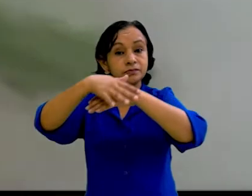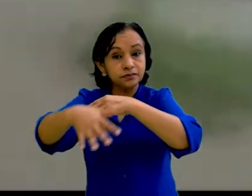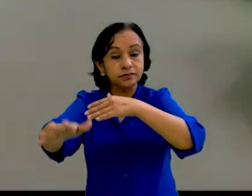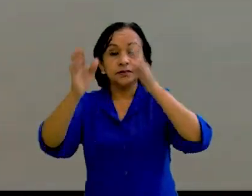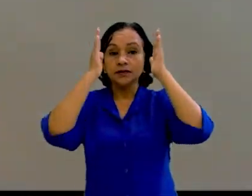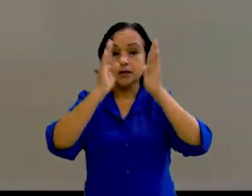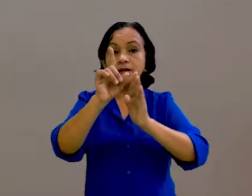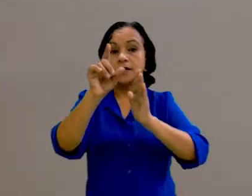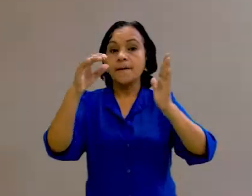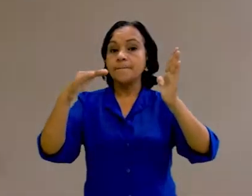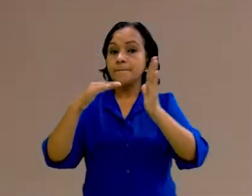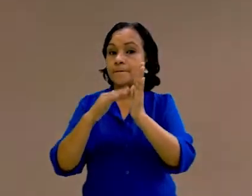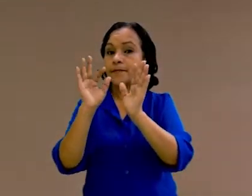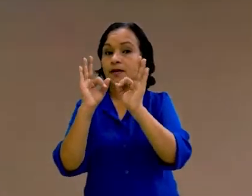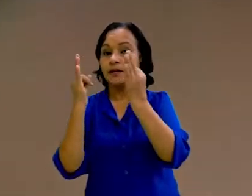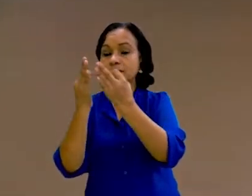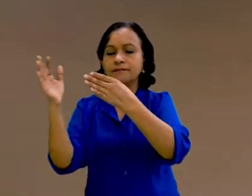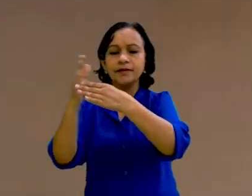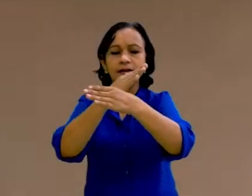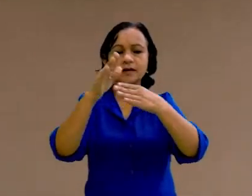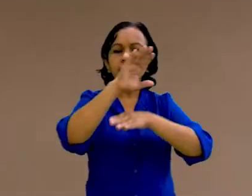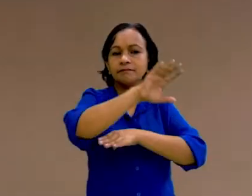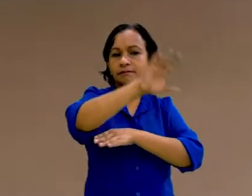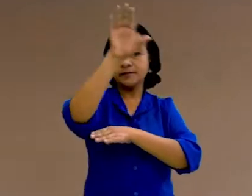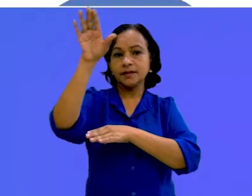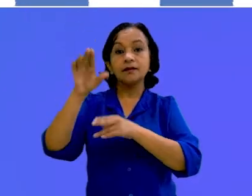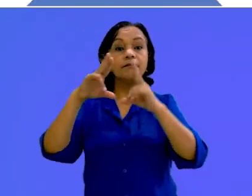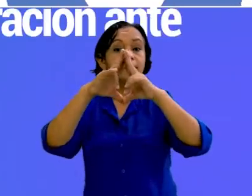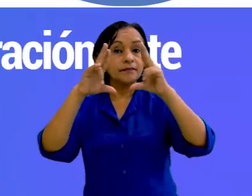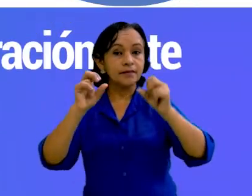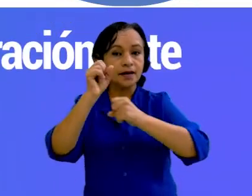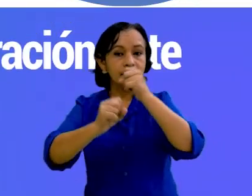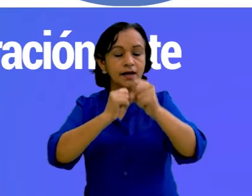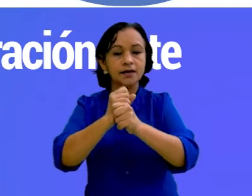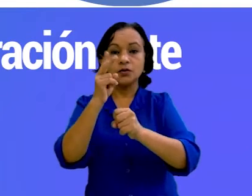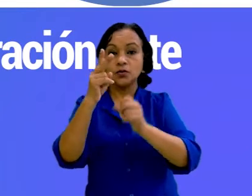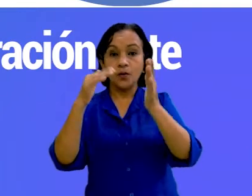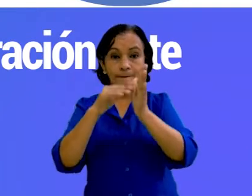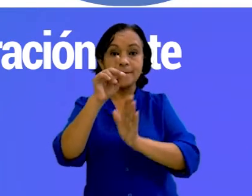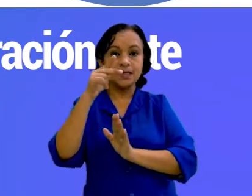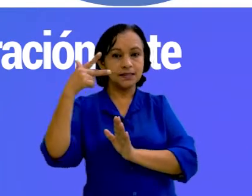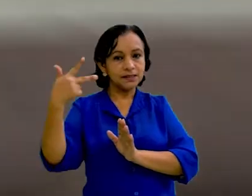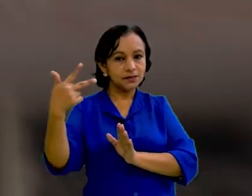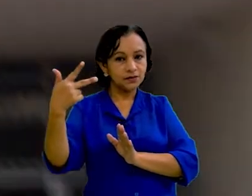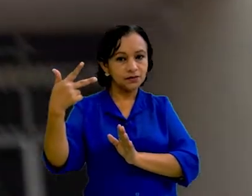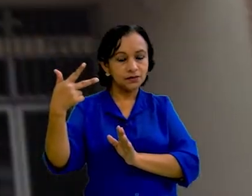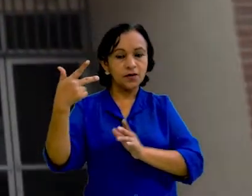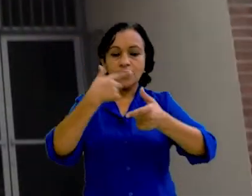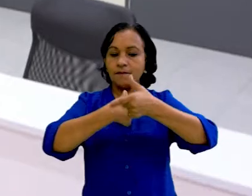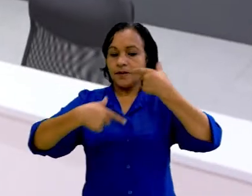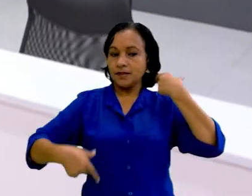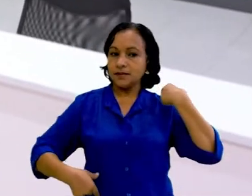y se atendió a 10.000 familias en distintos departamentos del país. Año 2018. La